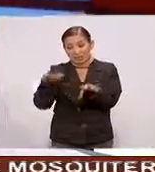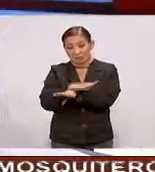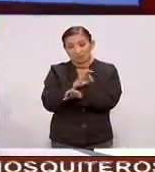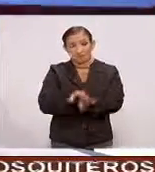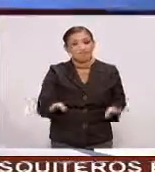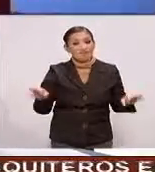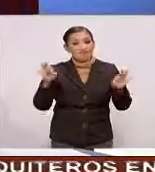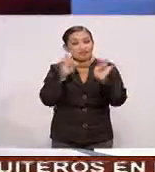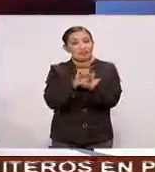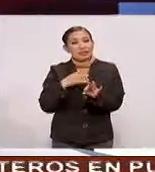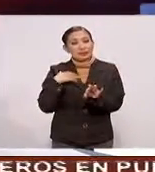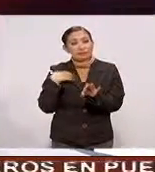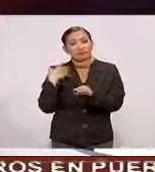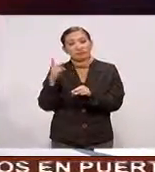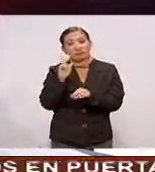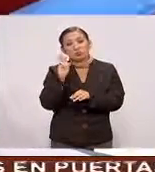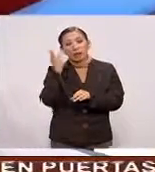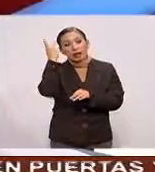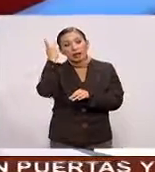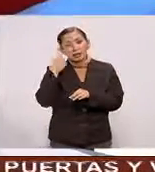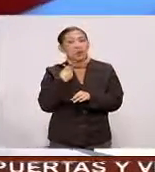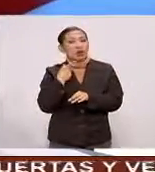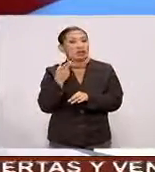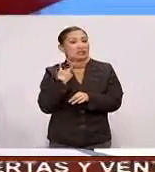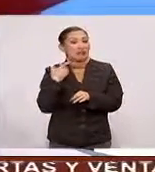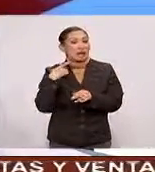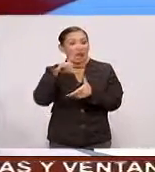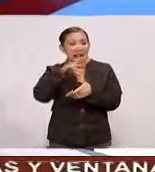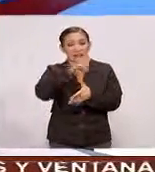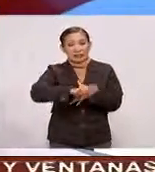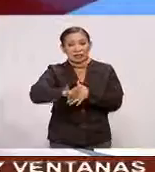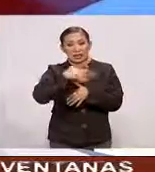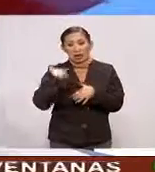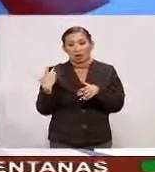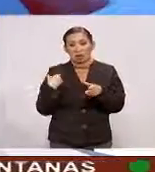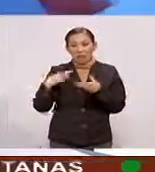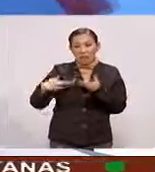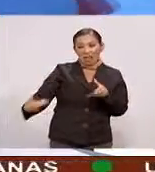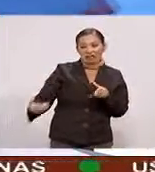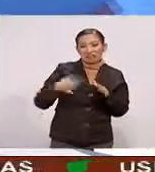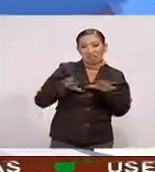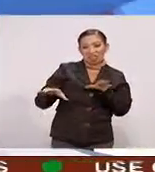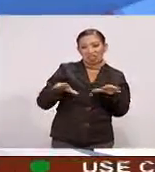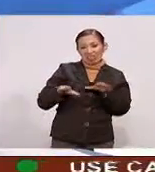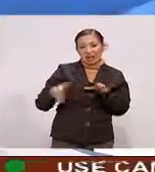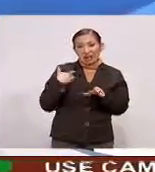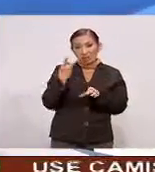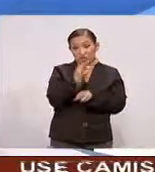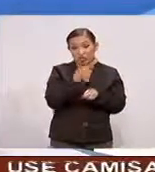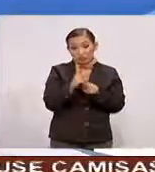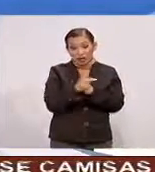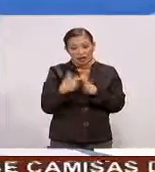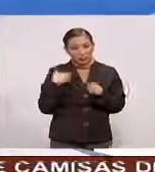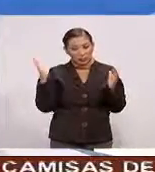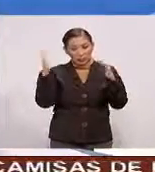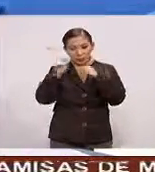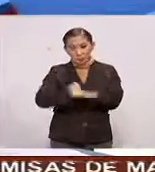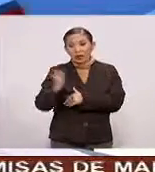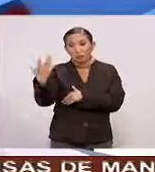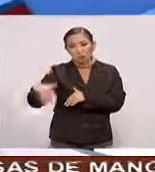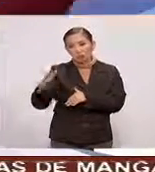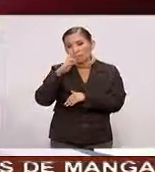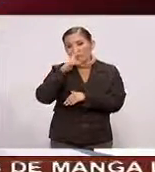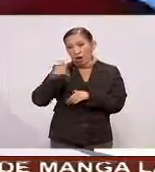importantísimo En la geopolítica Latinoamericana Por supuesto El deshielo Dentro de las relaciones Entre estos dos países Pues es la